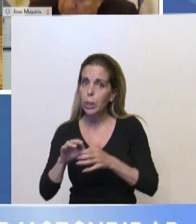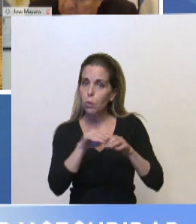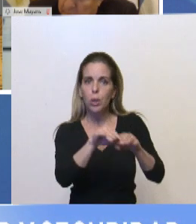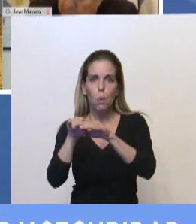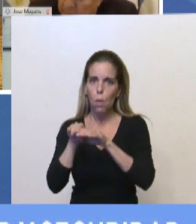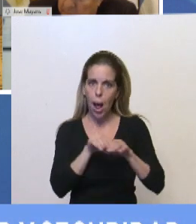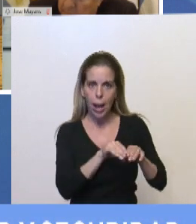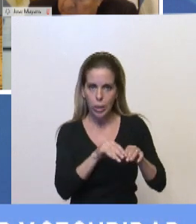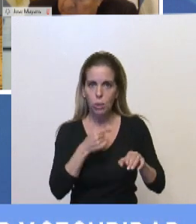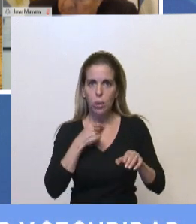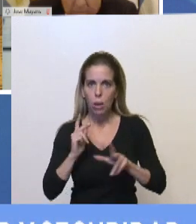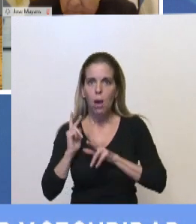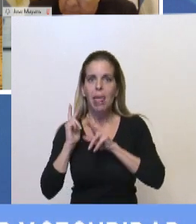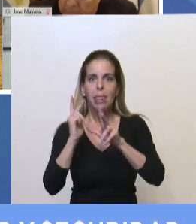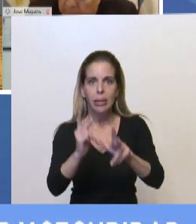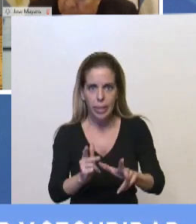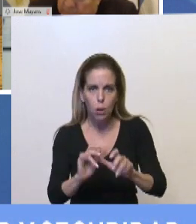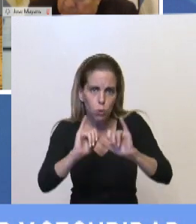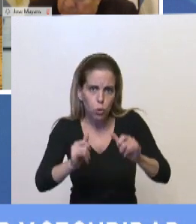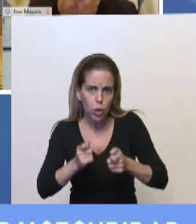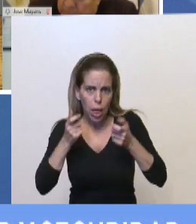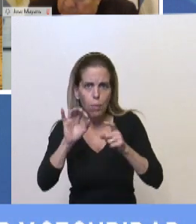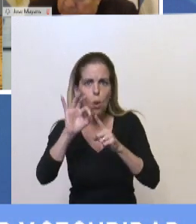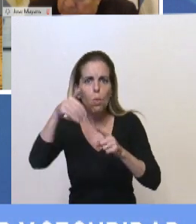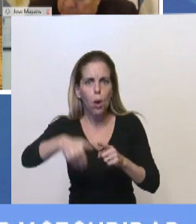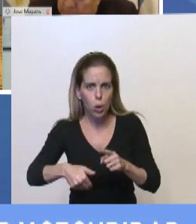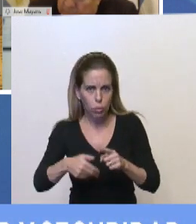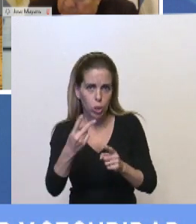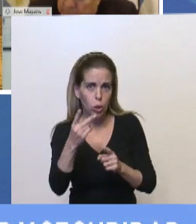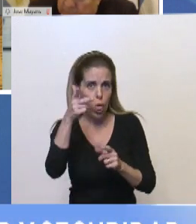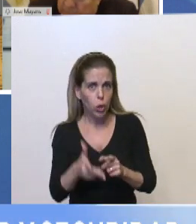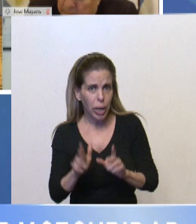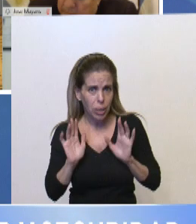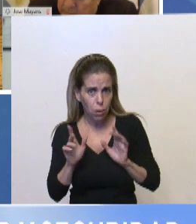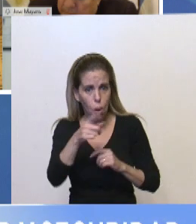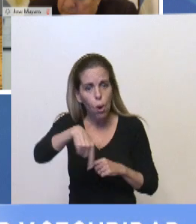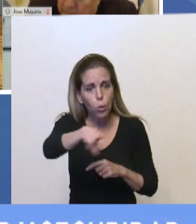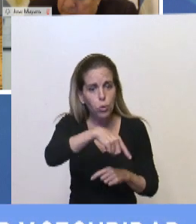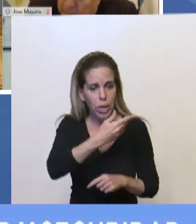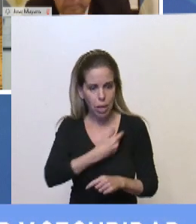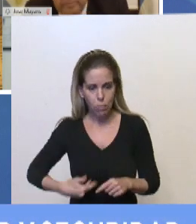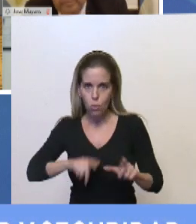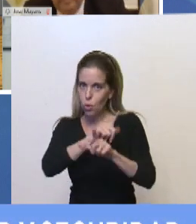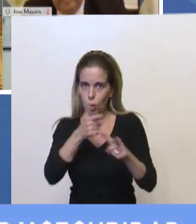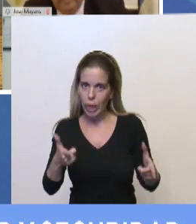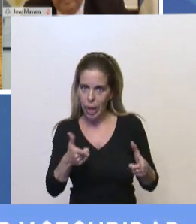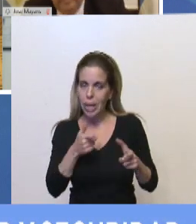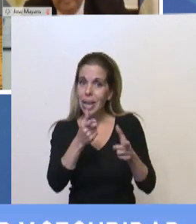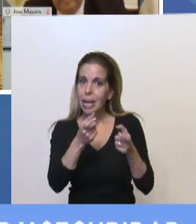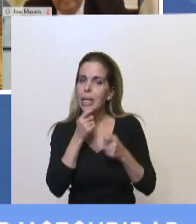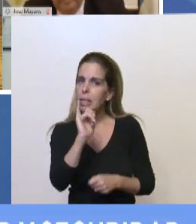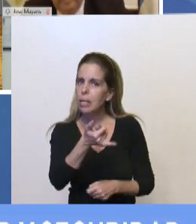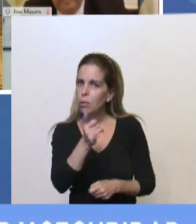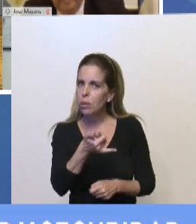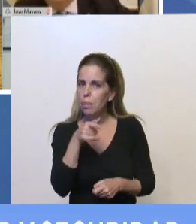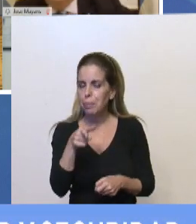Decirles que estamos dando los dos tercios, dos tercios que no tienen ustedes y que necesitan para tratar con